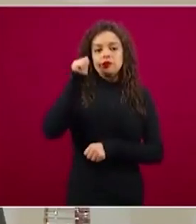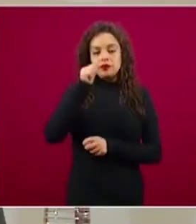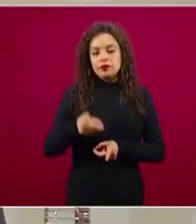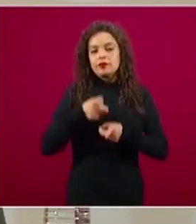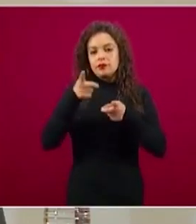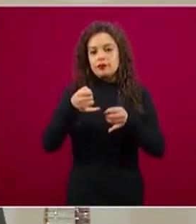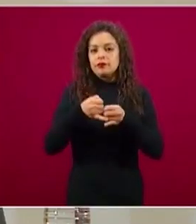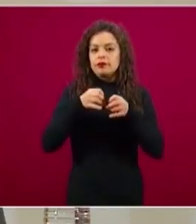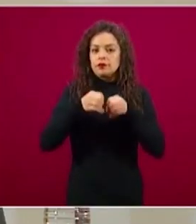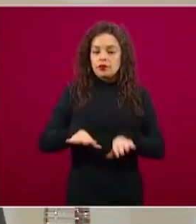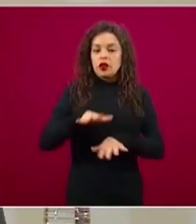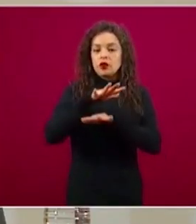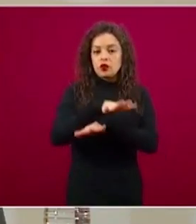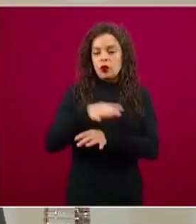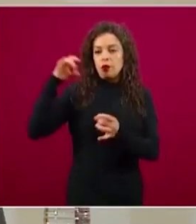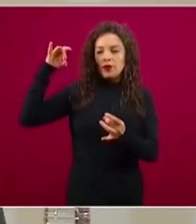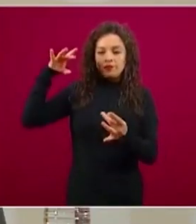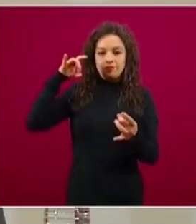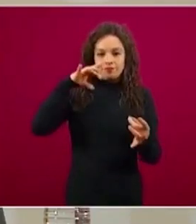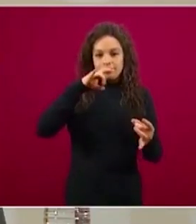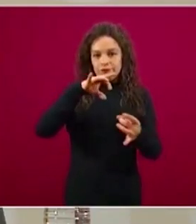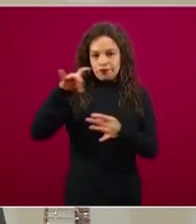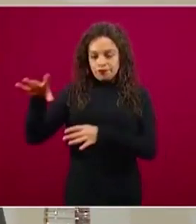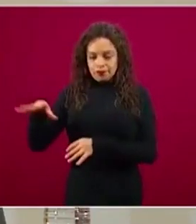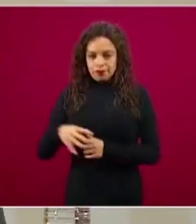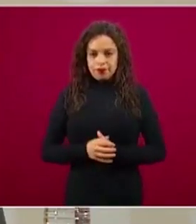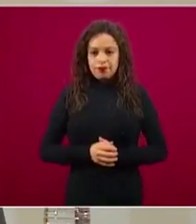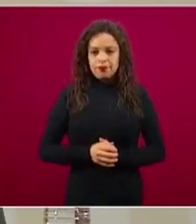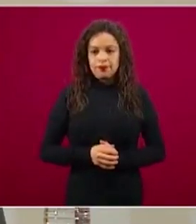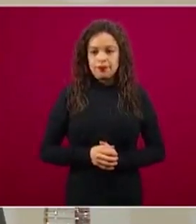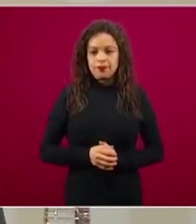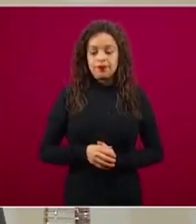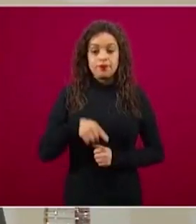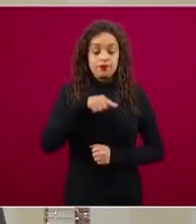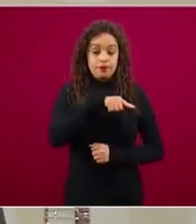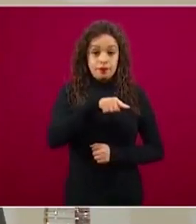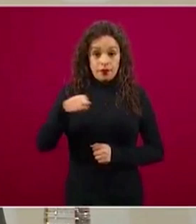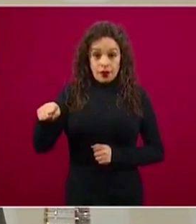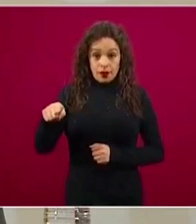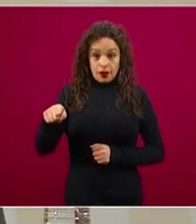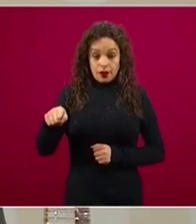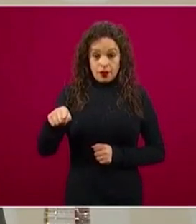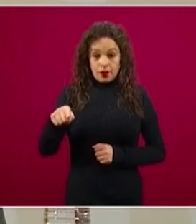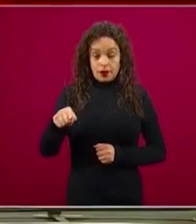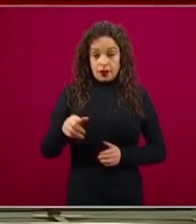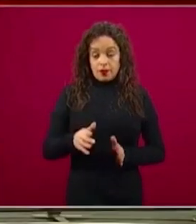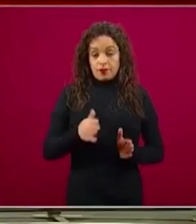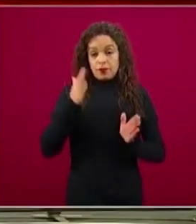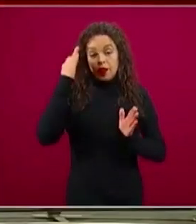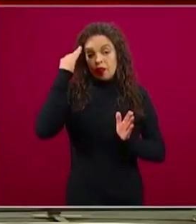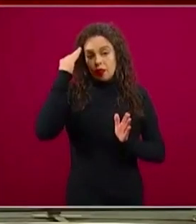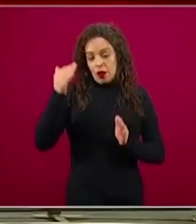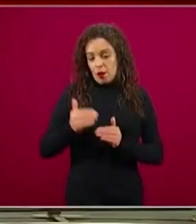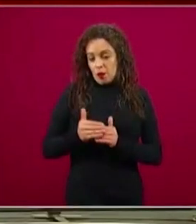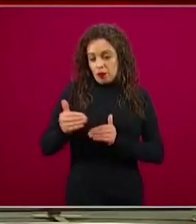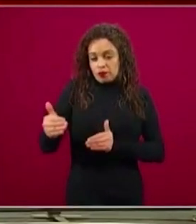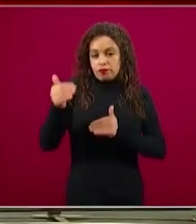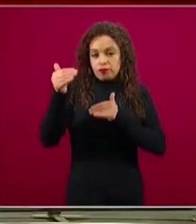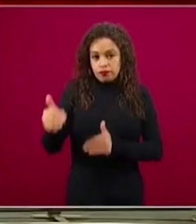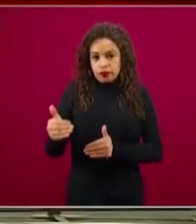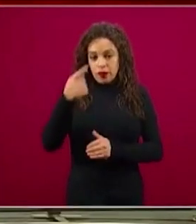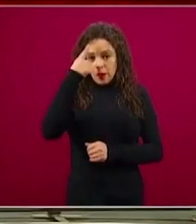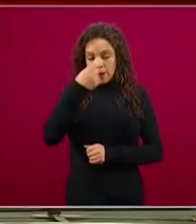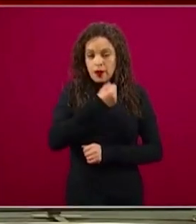Las medidas de mitigación que se implantaron como parte de la Jornada Nacional de Sana Distancia el 23 de marzo